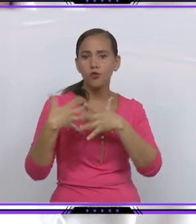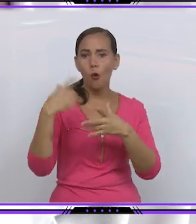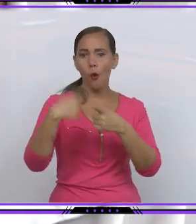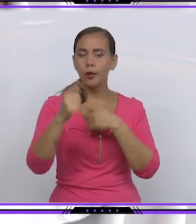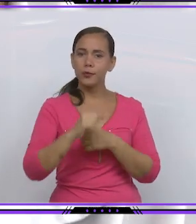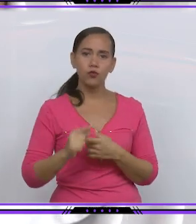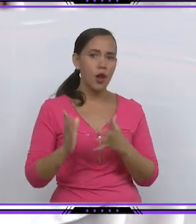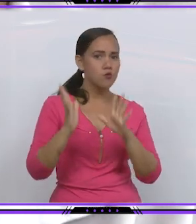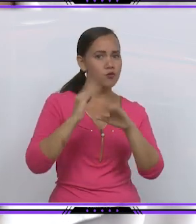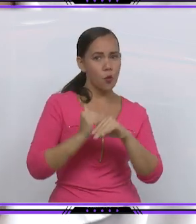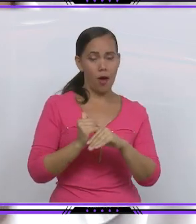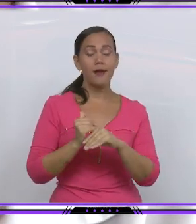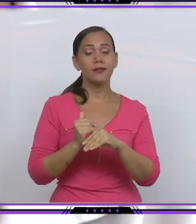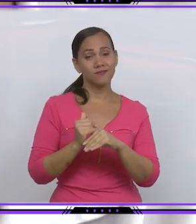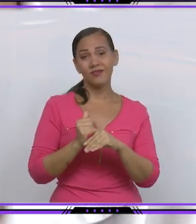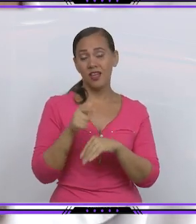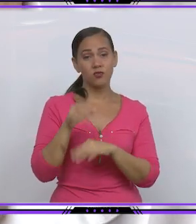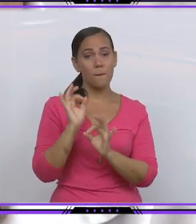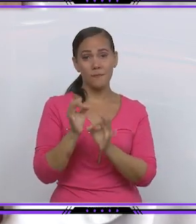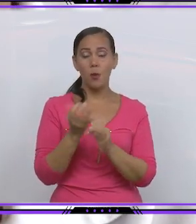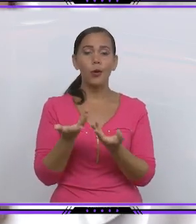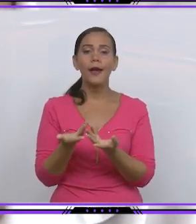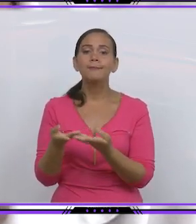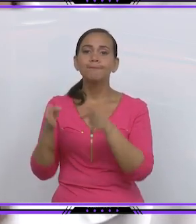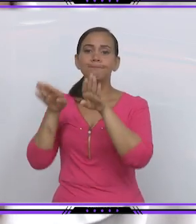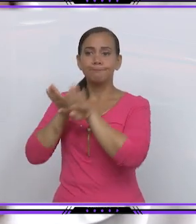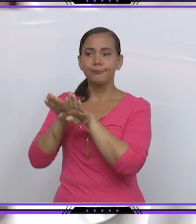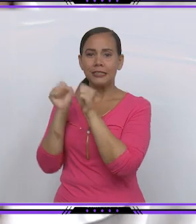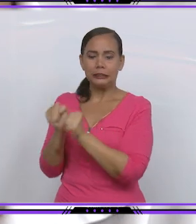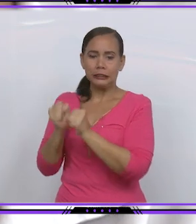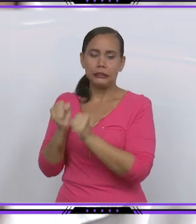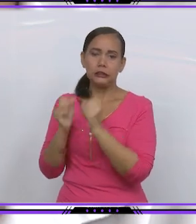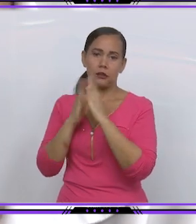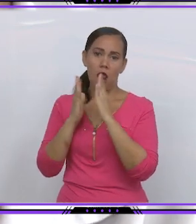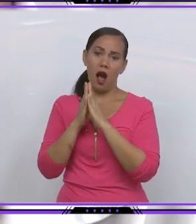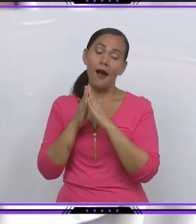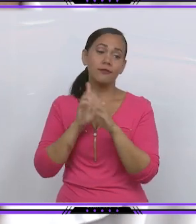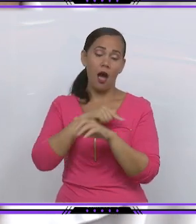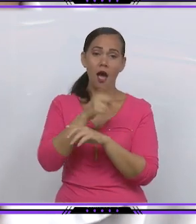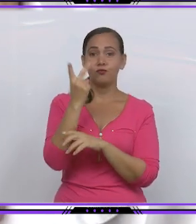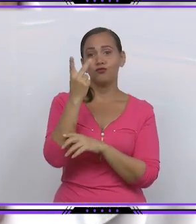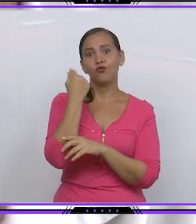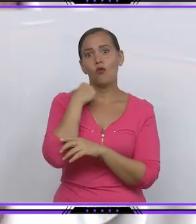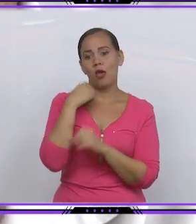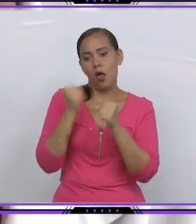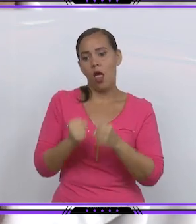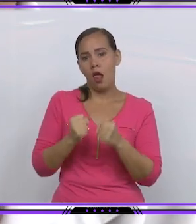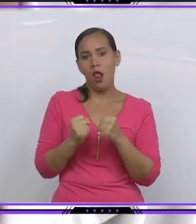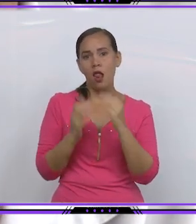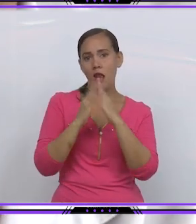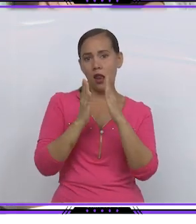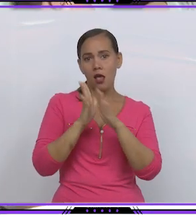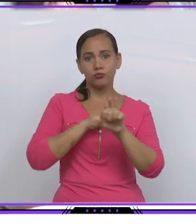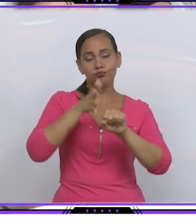de un manejo inadecuado del encierro lógico que ocurrieron durante los dos años y tanto de la